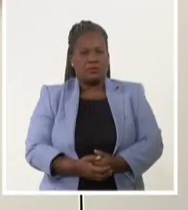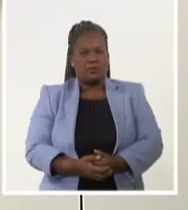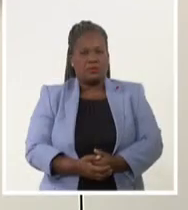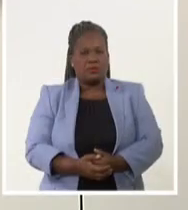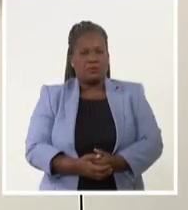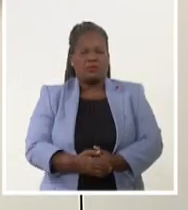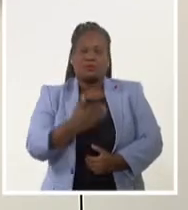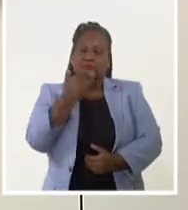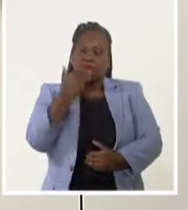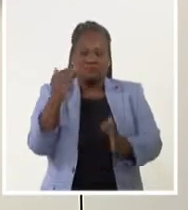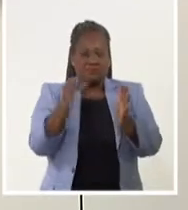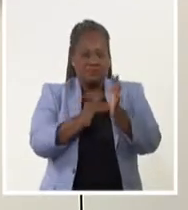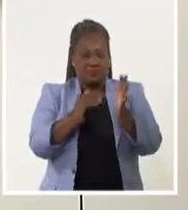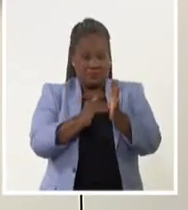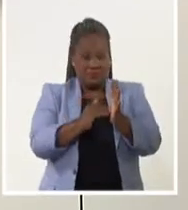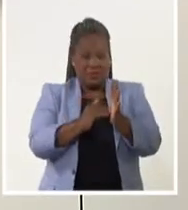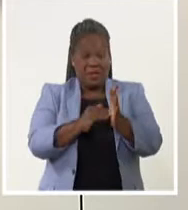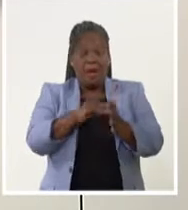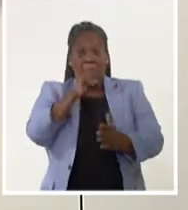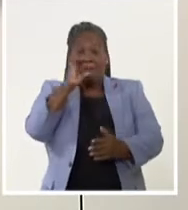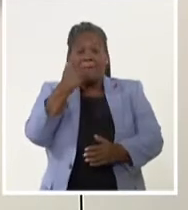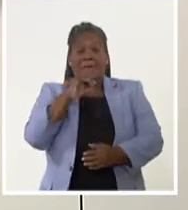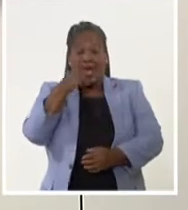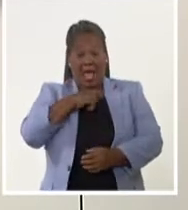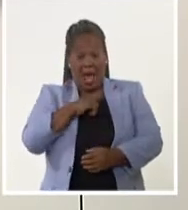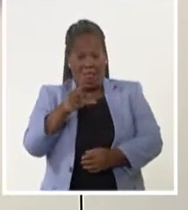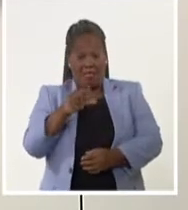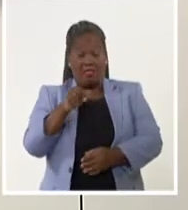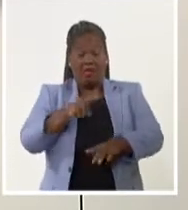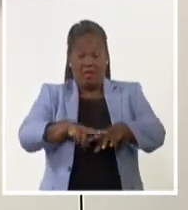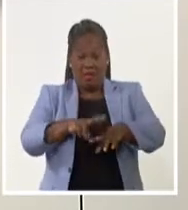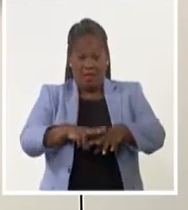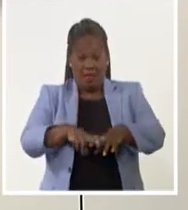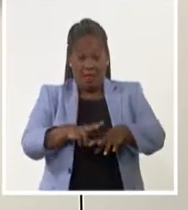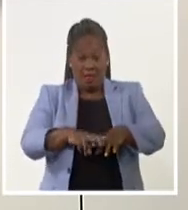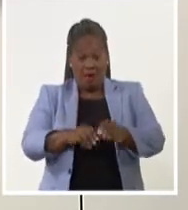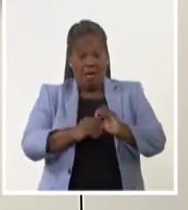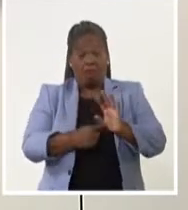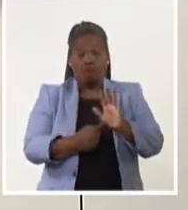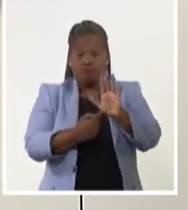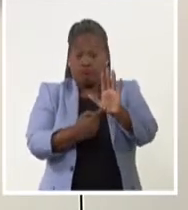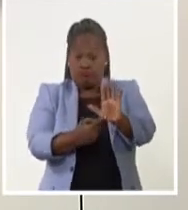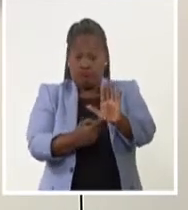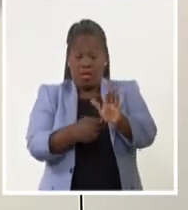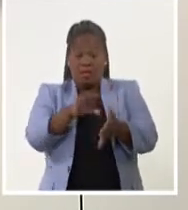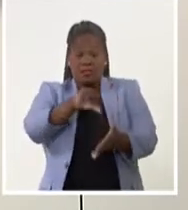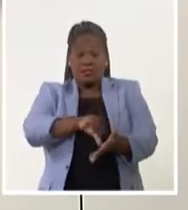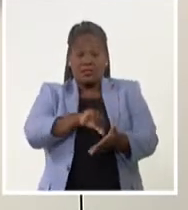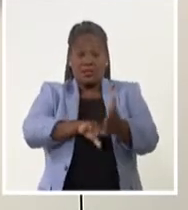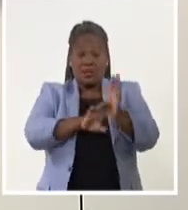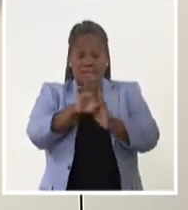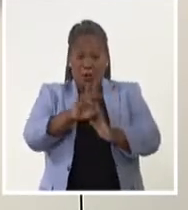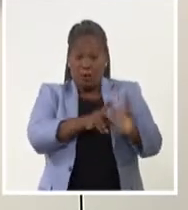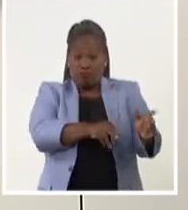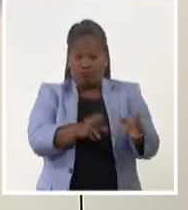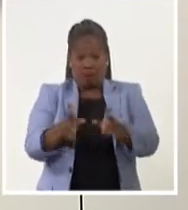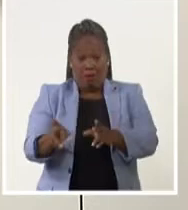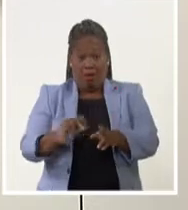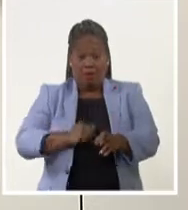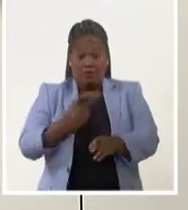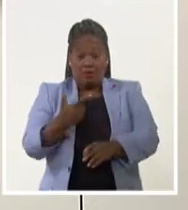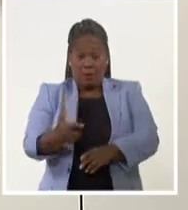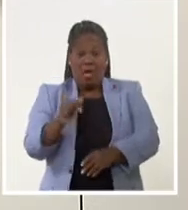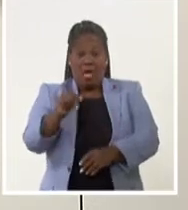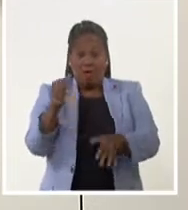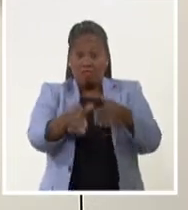Buenas tardes, la Bienal de La Habana exhibe la exposición colectiva Disonancias en el Centro de Desarrollo de las Artes Visuales. Participan